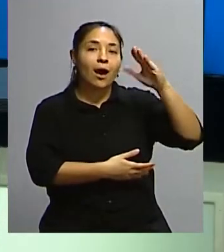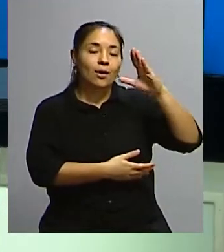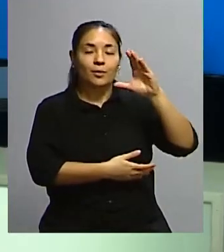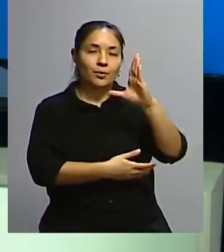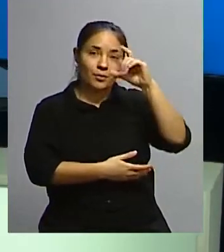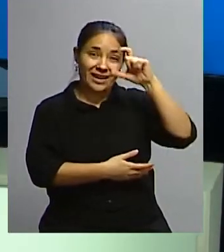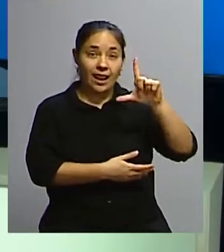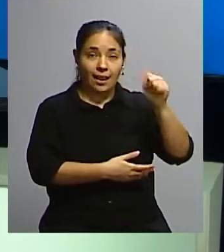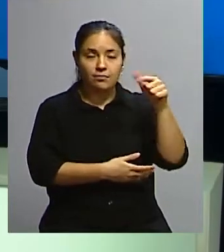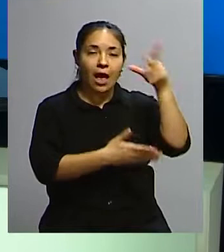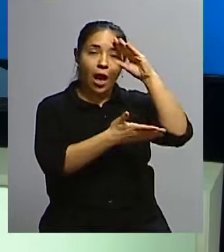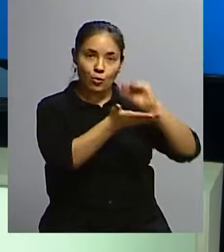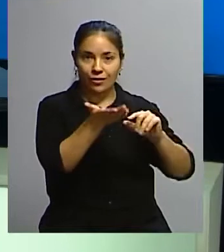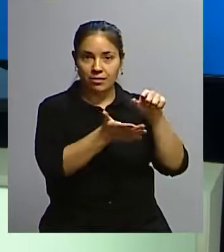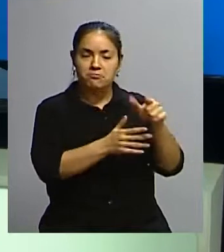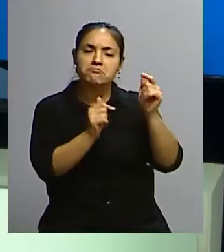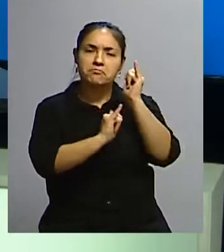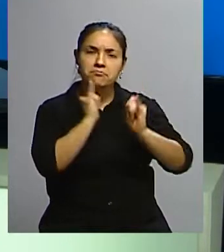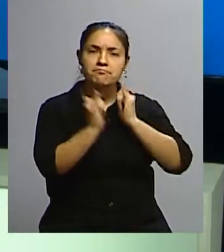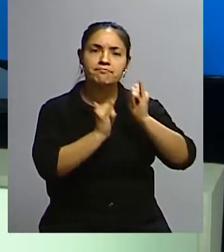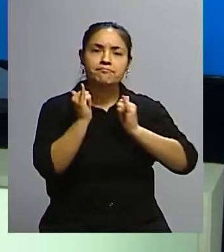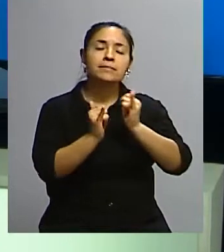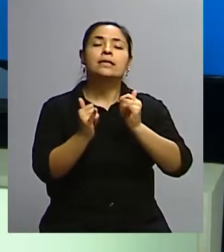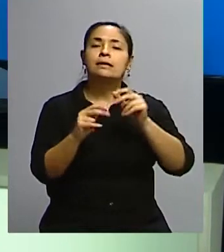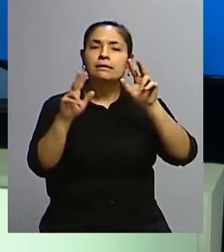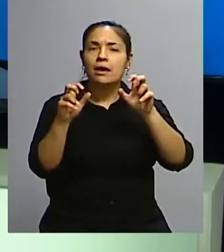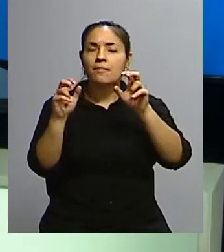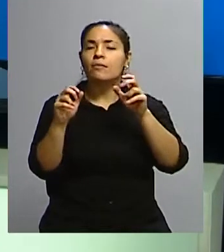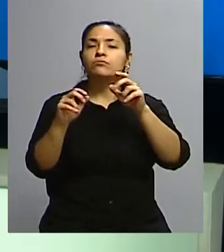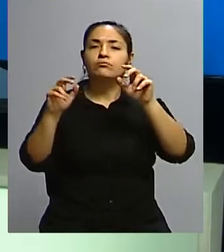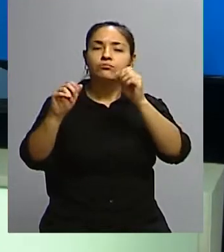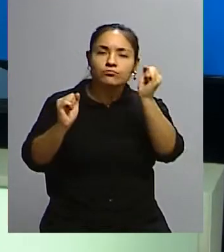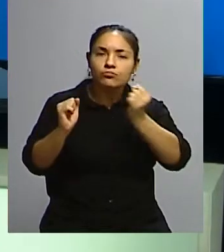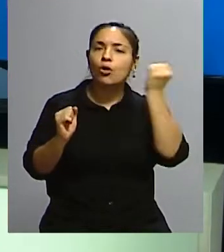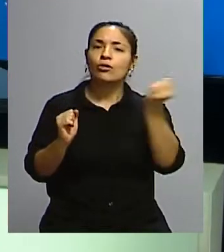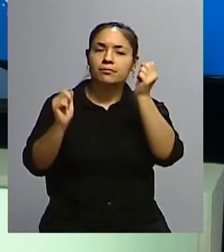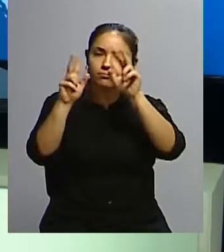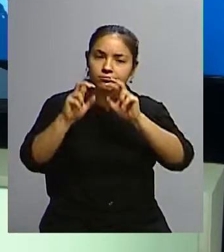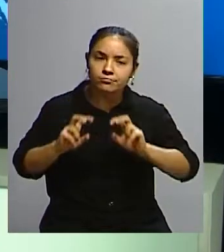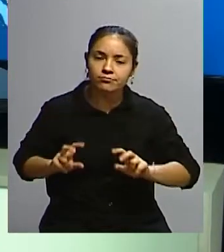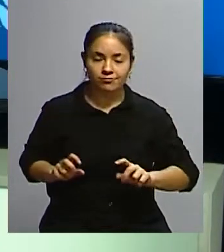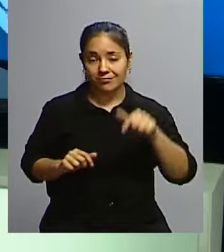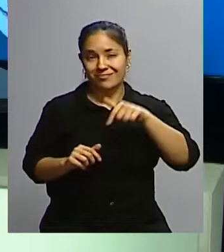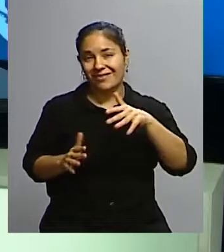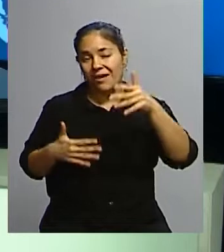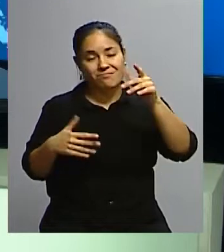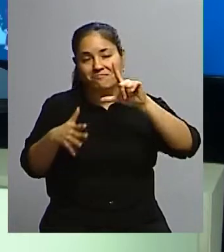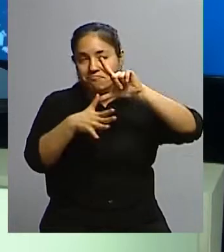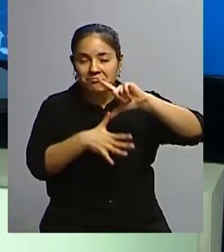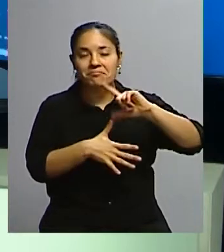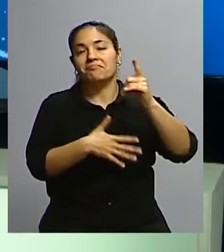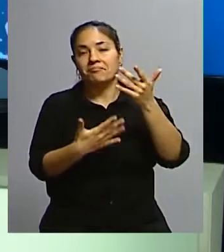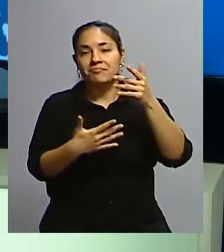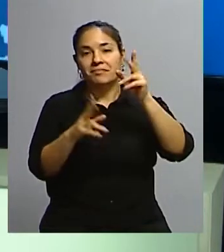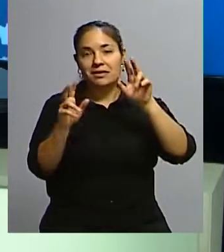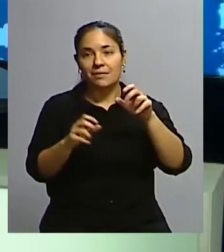para traer información y sobre todo analizar temas importantes, en este caso vamos a decir a nivel regional. ¿Qué tal Anabella? ¿Cómo estás? Bien